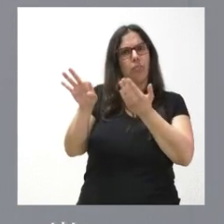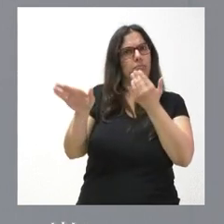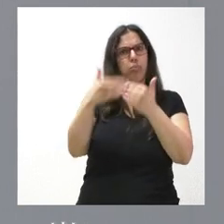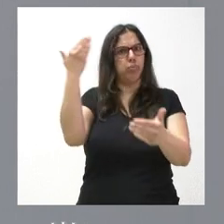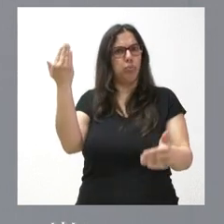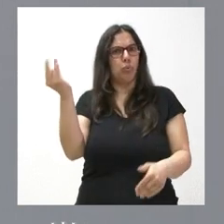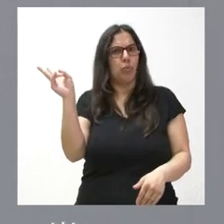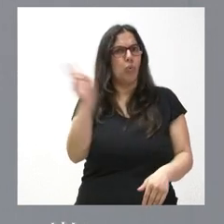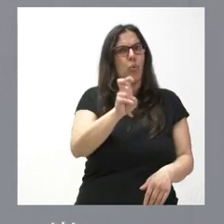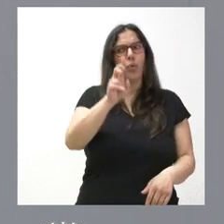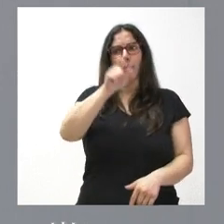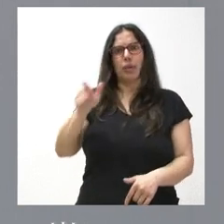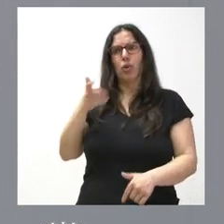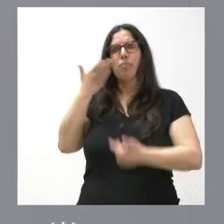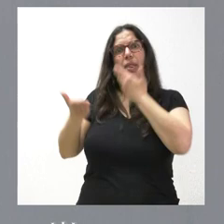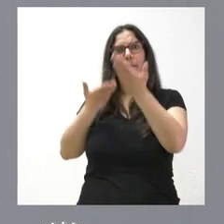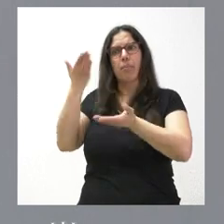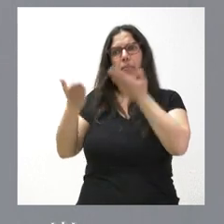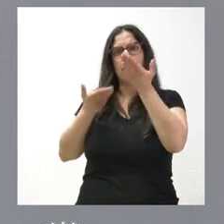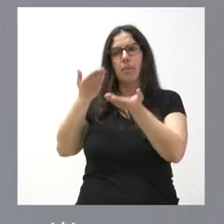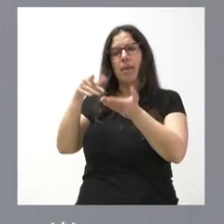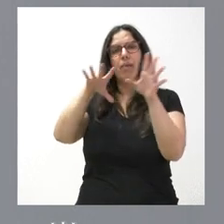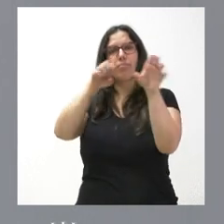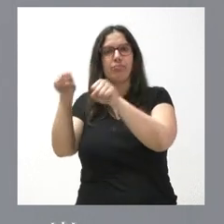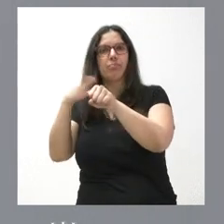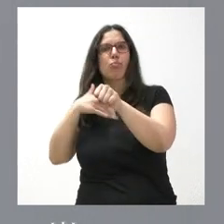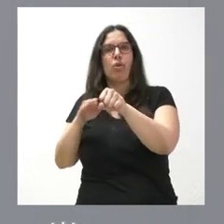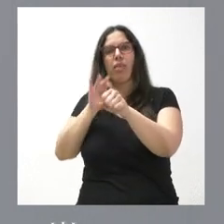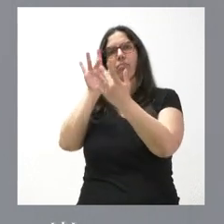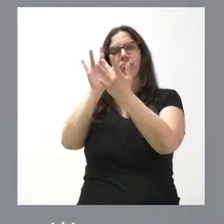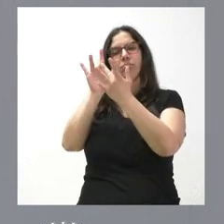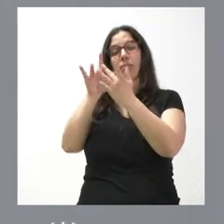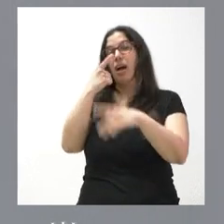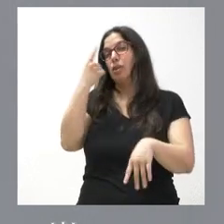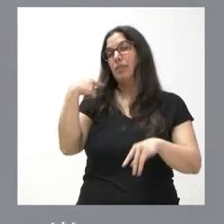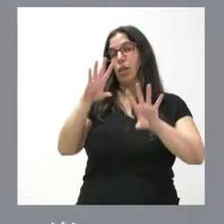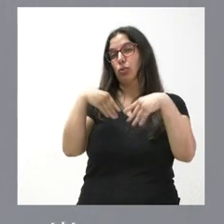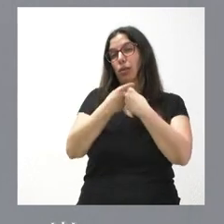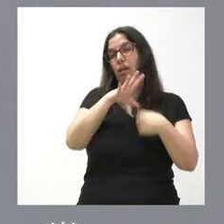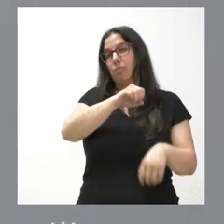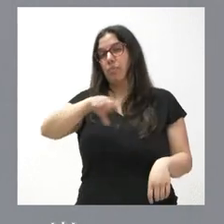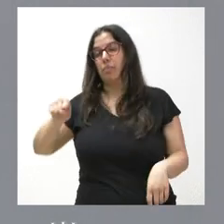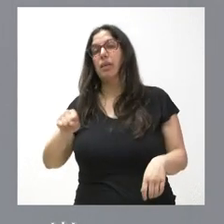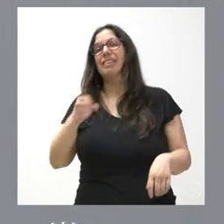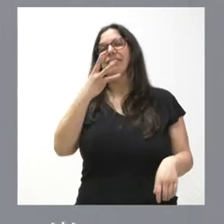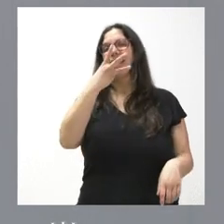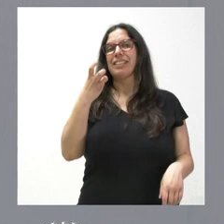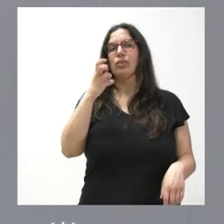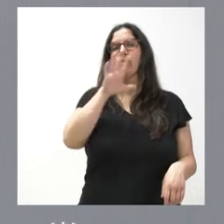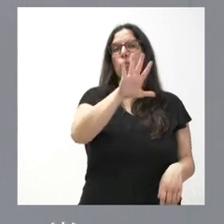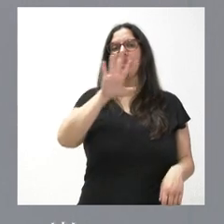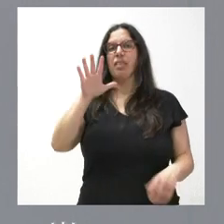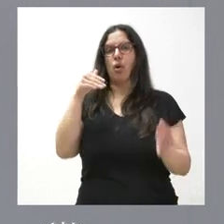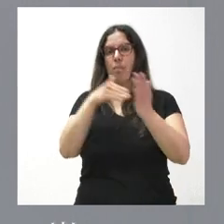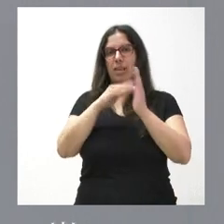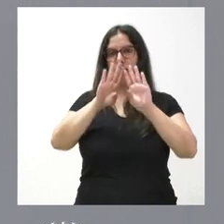que es utilizado por los ciudadanos, permita efectuar reservas. Durante el año pasado, número de reservas ascendió a 355